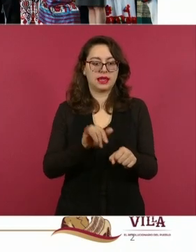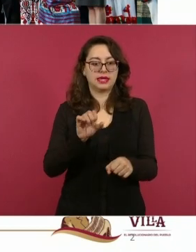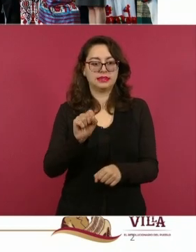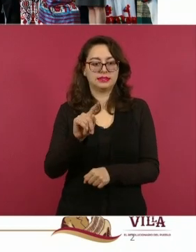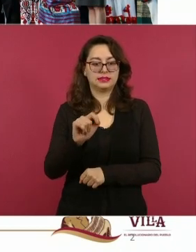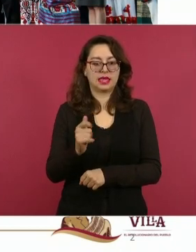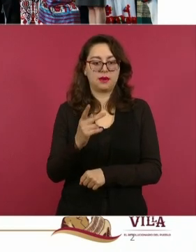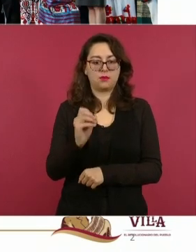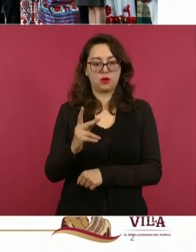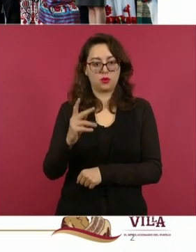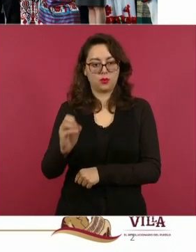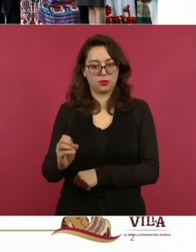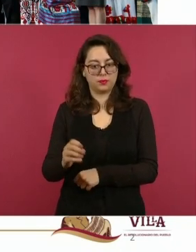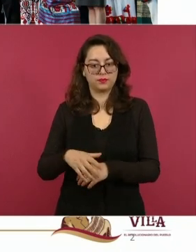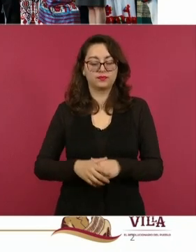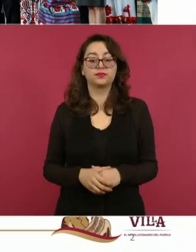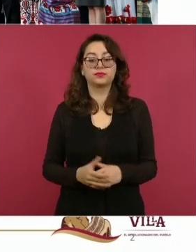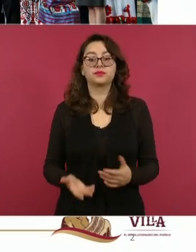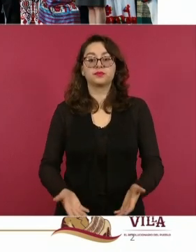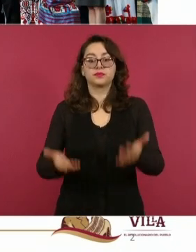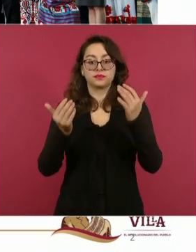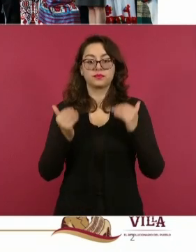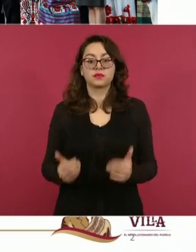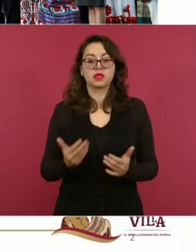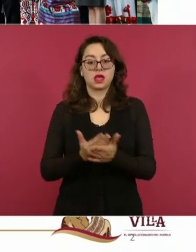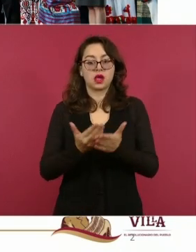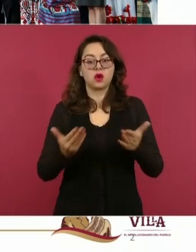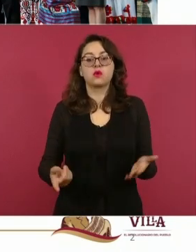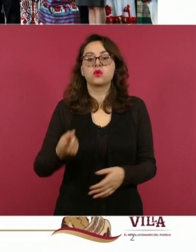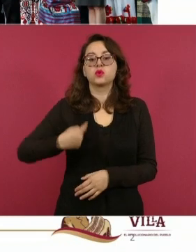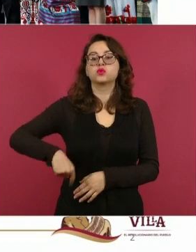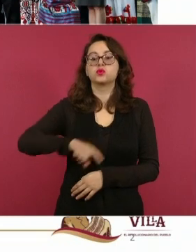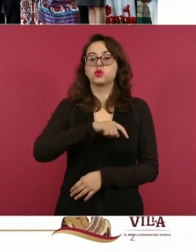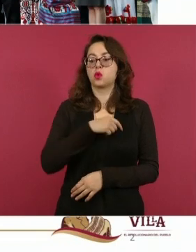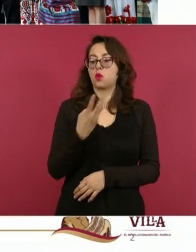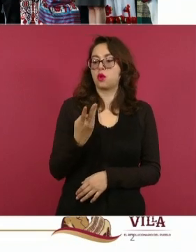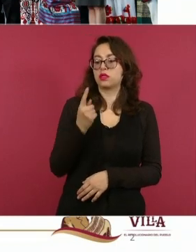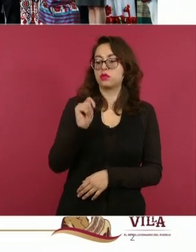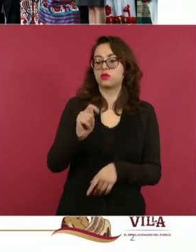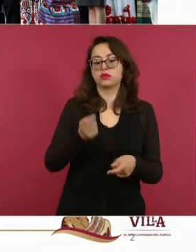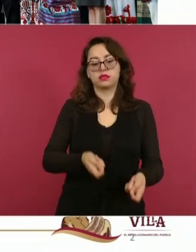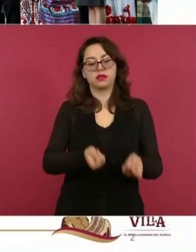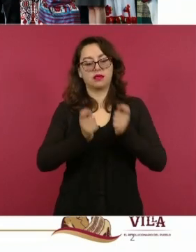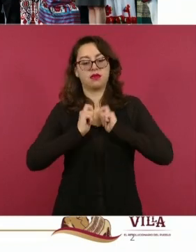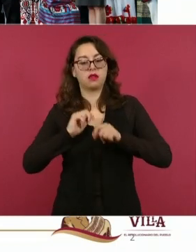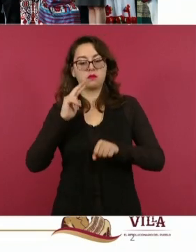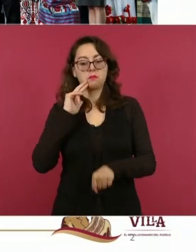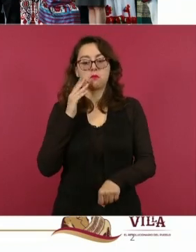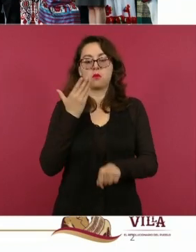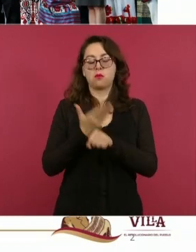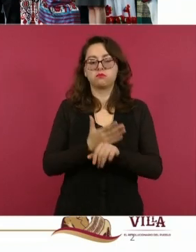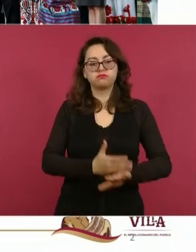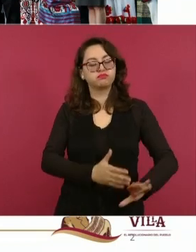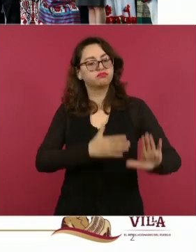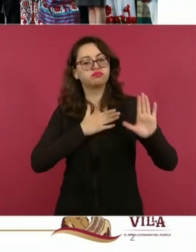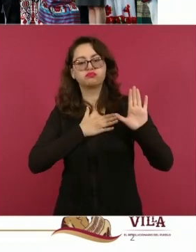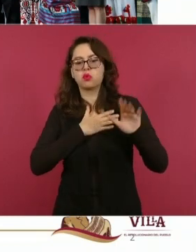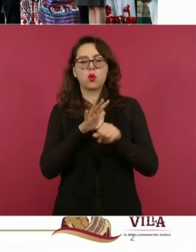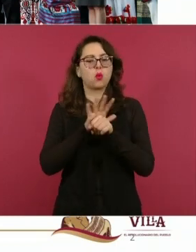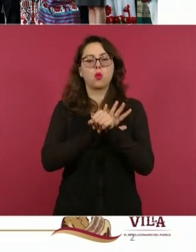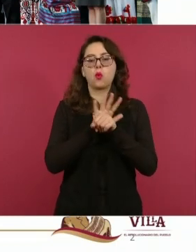nosotros en esta etapa del gobierno de la Cuarta Transformación tenemos un nuevo compromiso. El compromiso será que